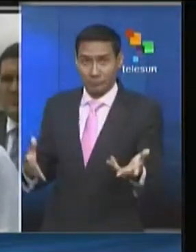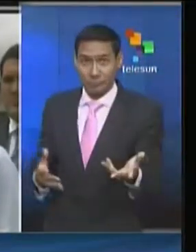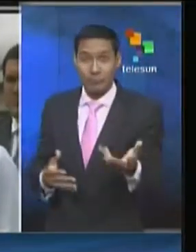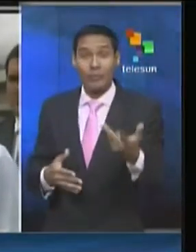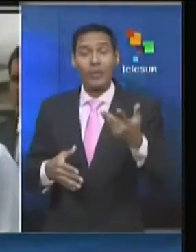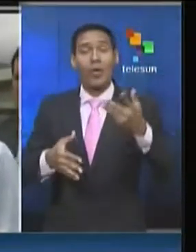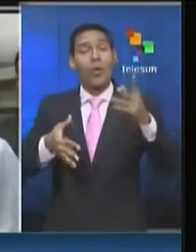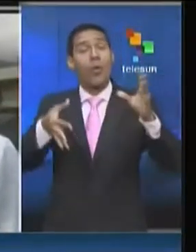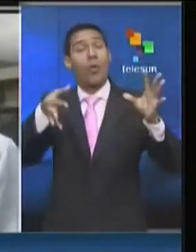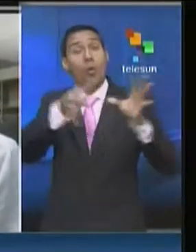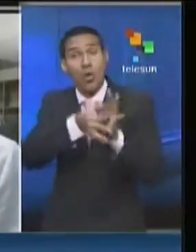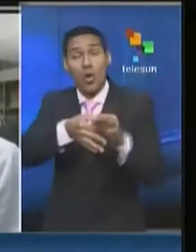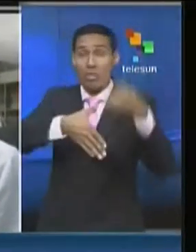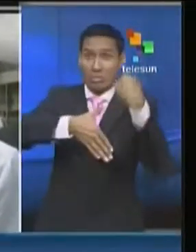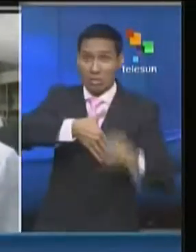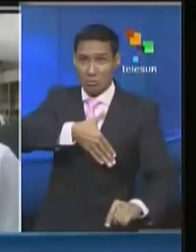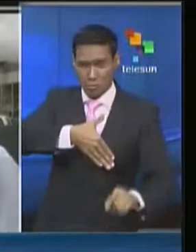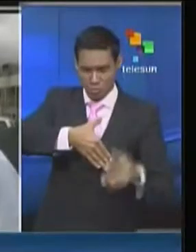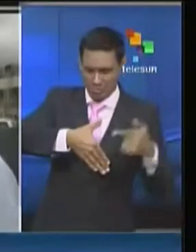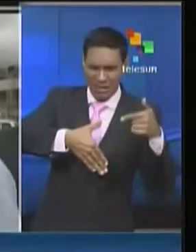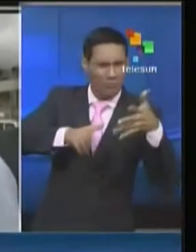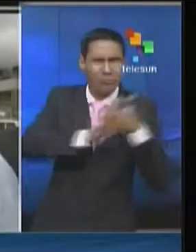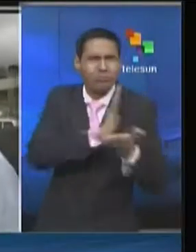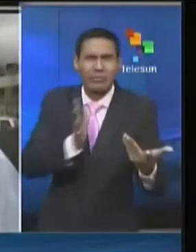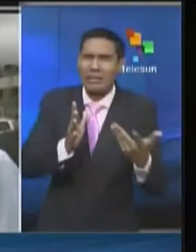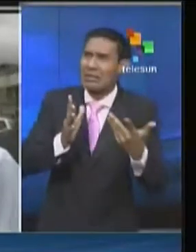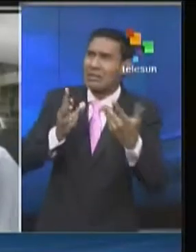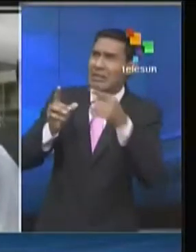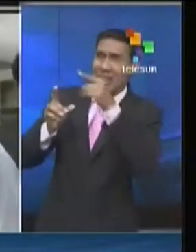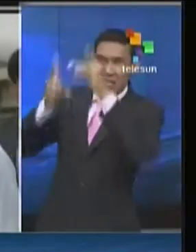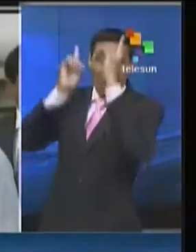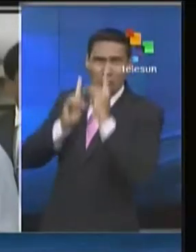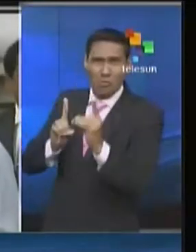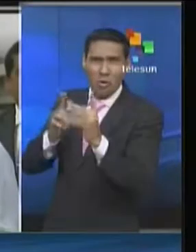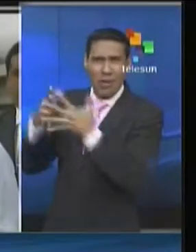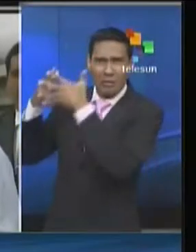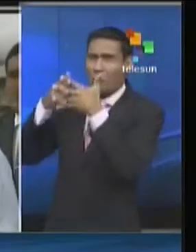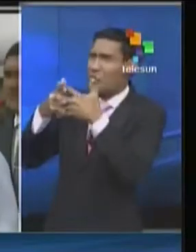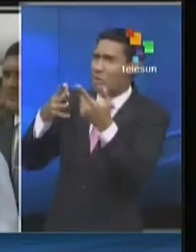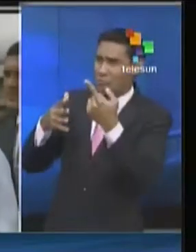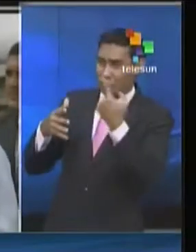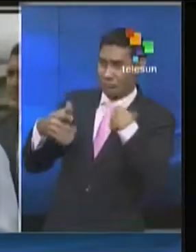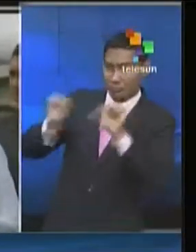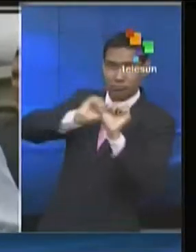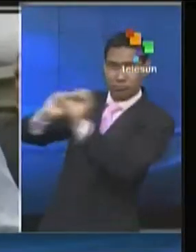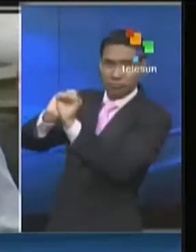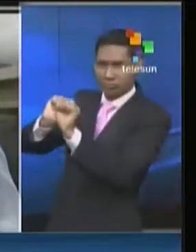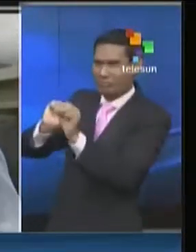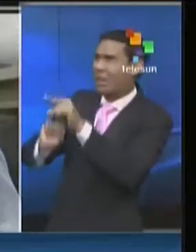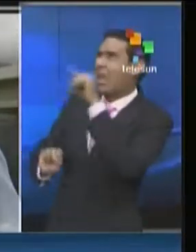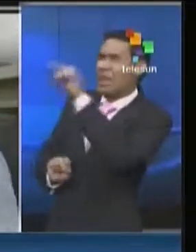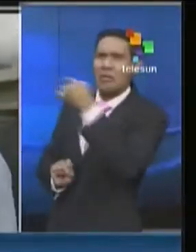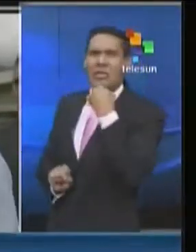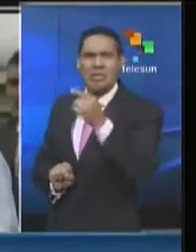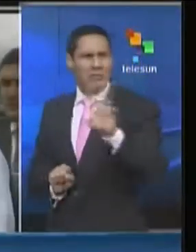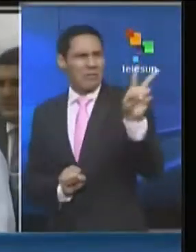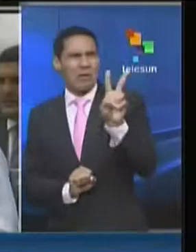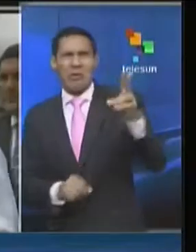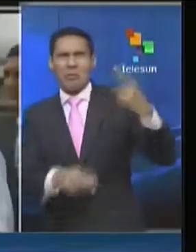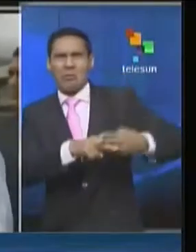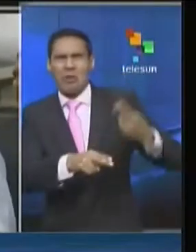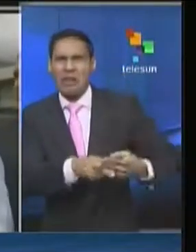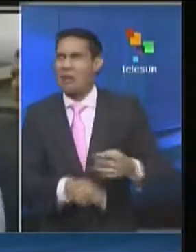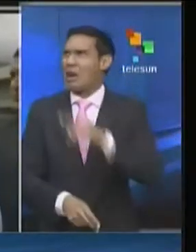UNASUR rechazó la decisión de los Estados Unidos de considerar a Venezuela una amenaza, una